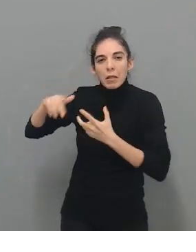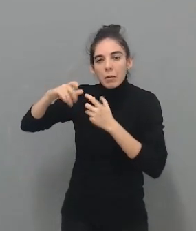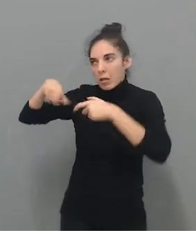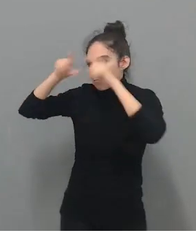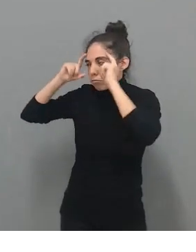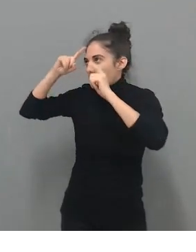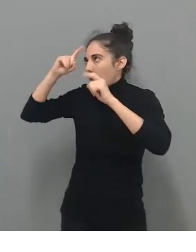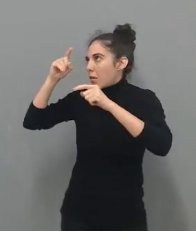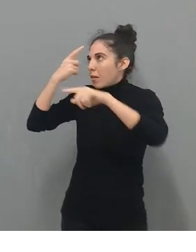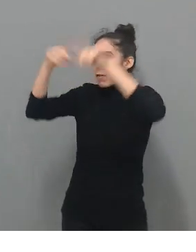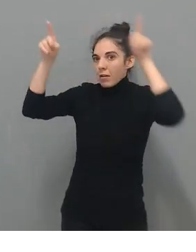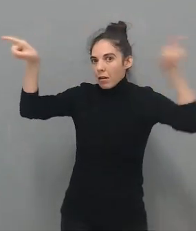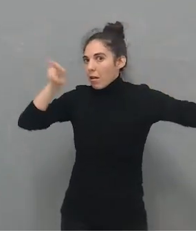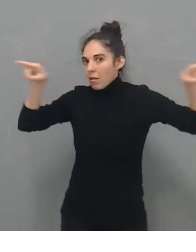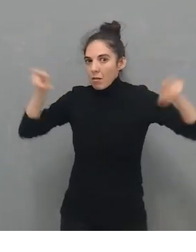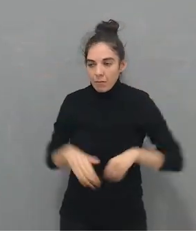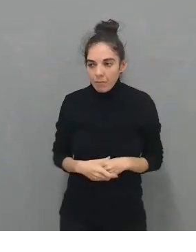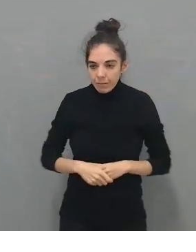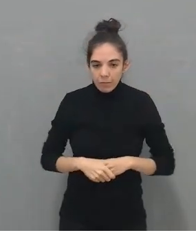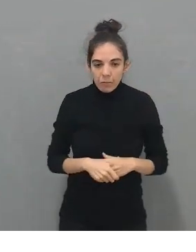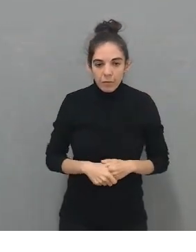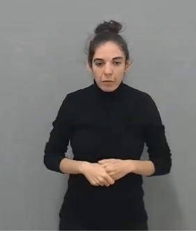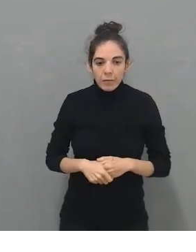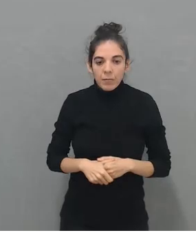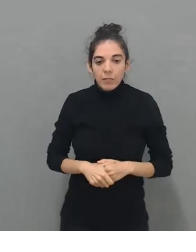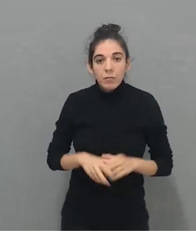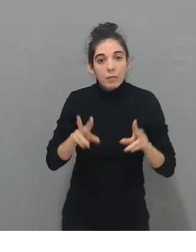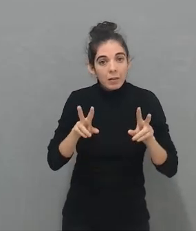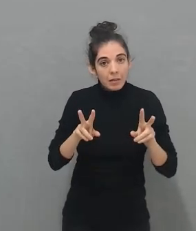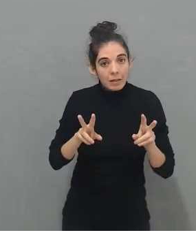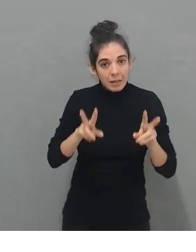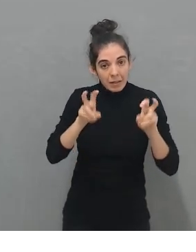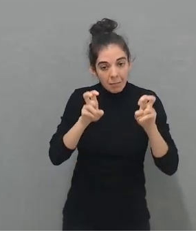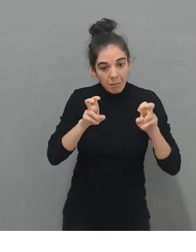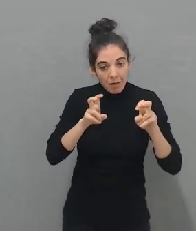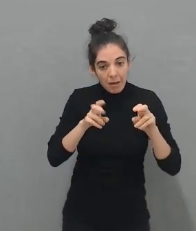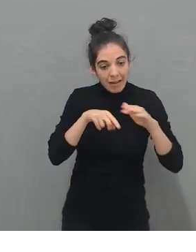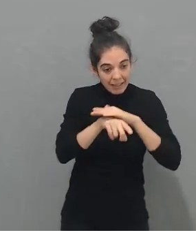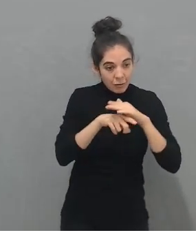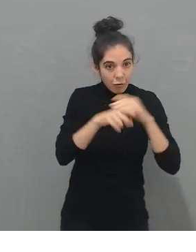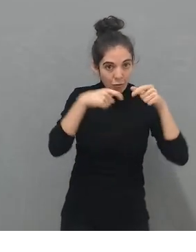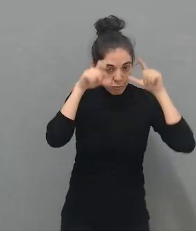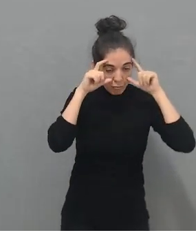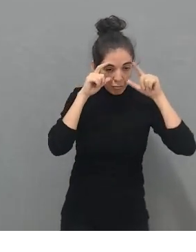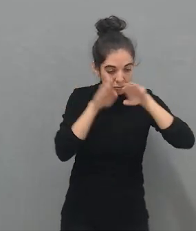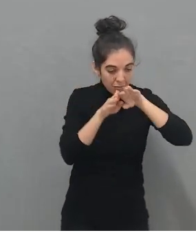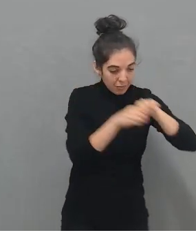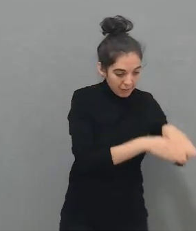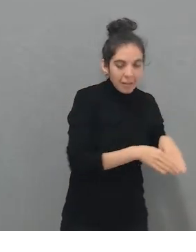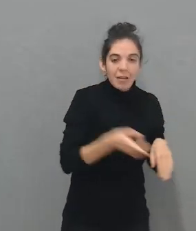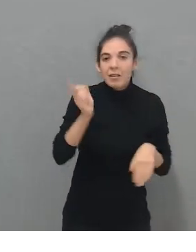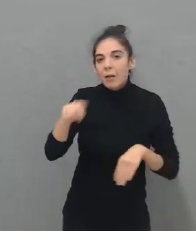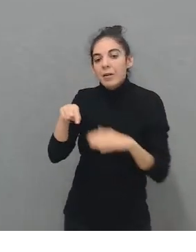en el mismo área. Eso por una parte, la parte de gestión del control de ese visor y la parte de la gestión de